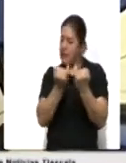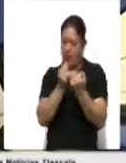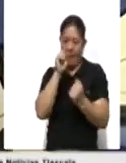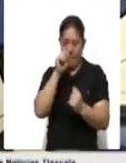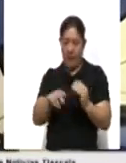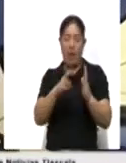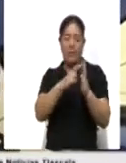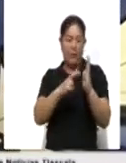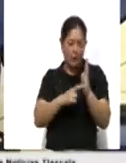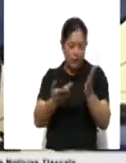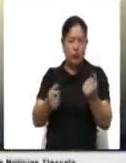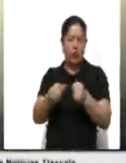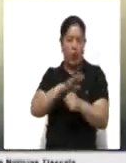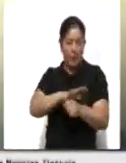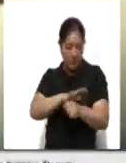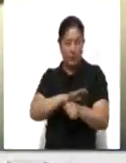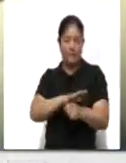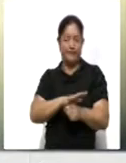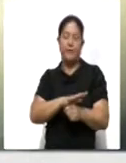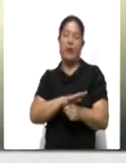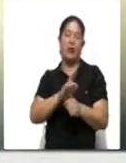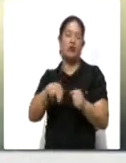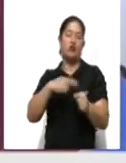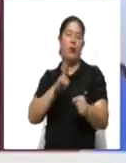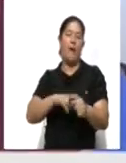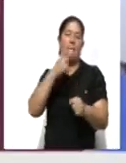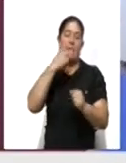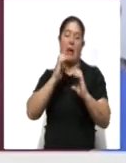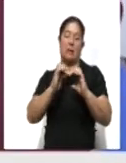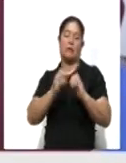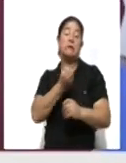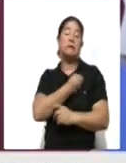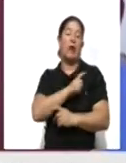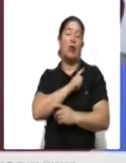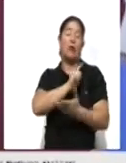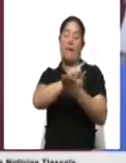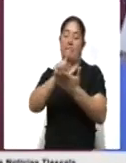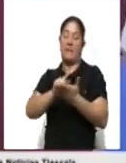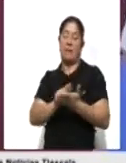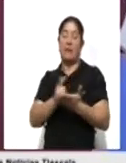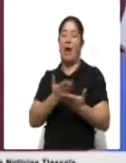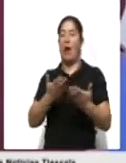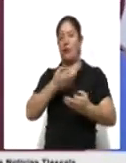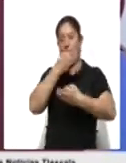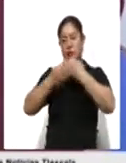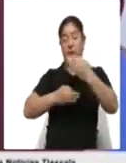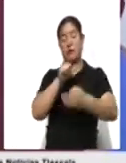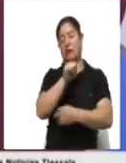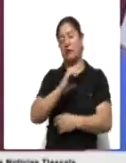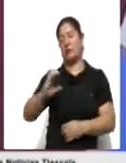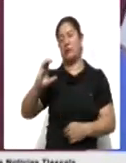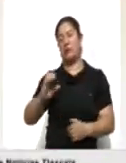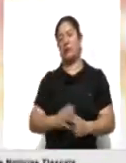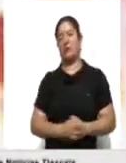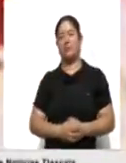adscrito a las unidades hospitalarias. Con información de Altagracia Corona, Ahora Noticias.